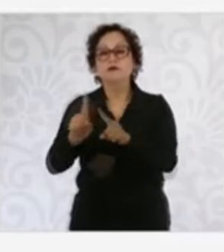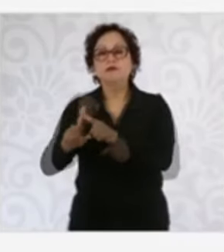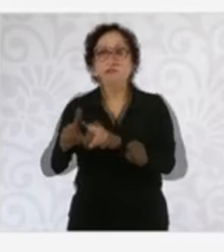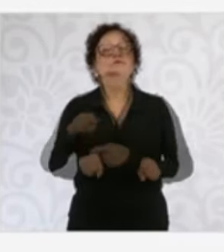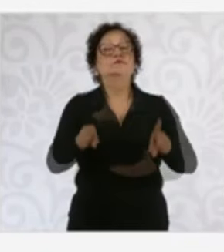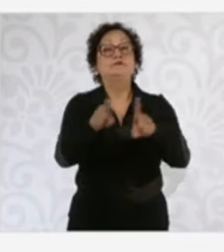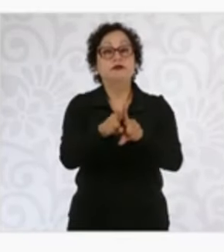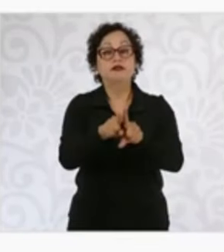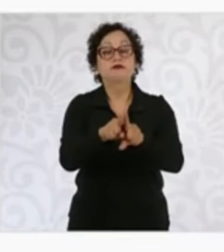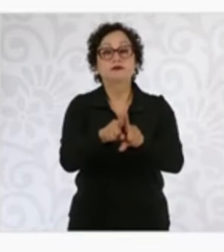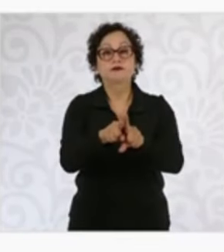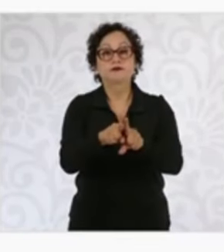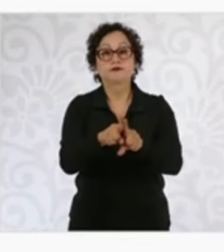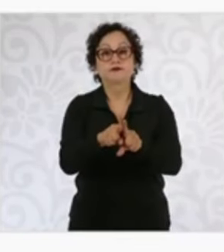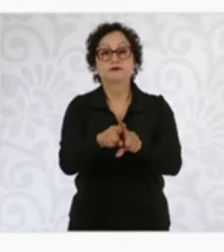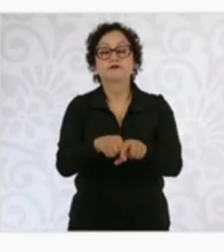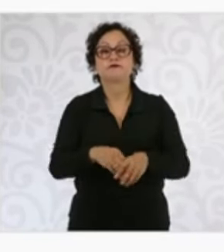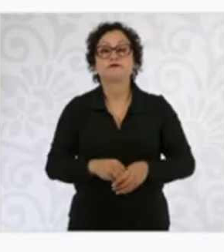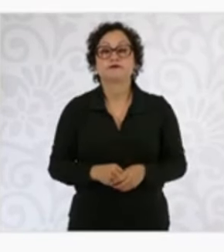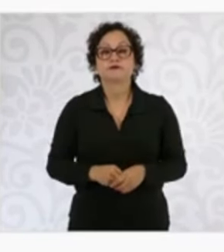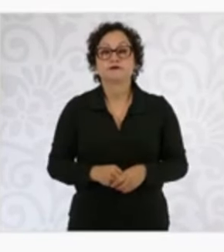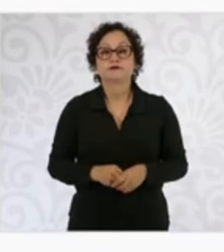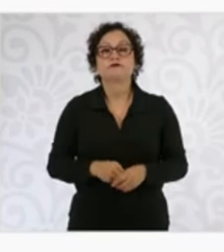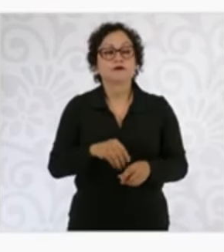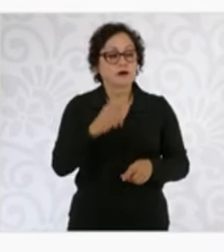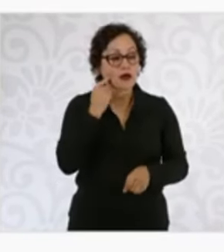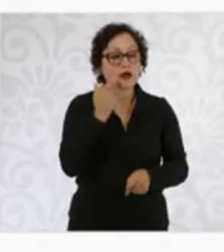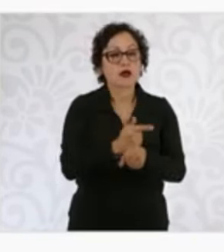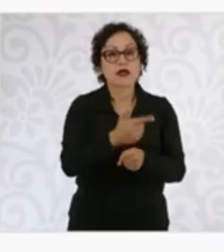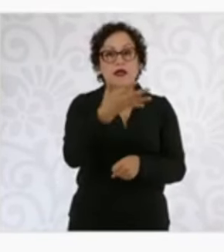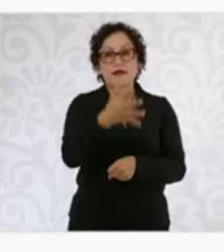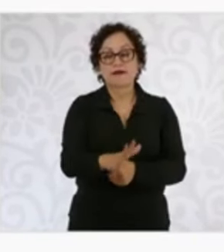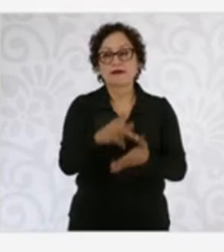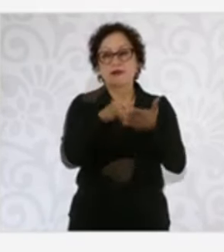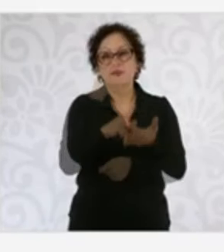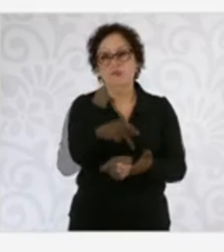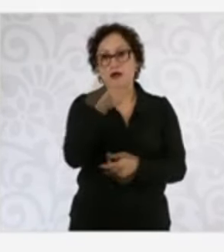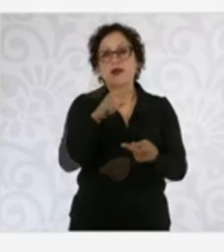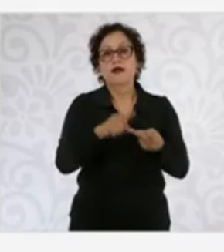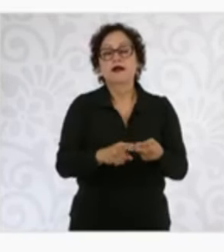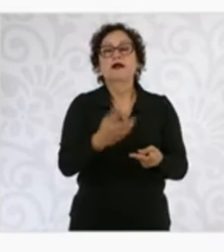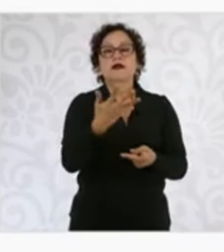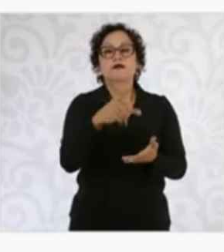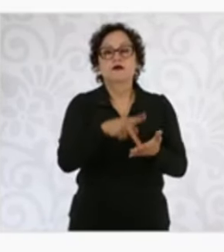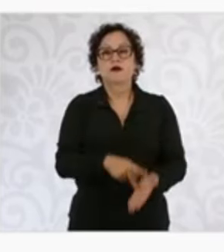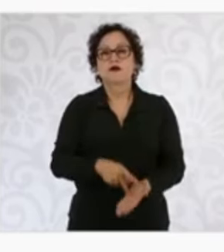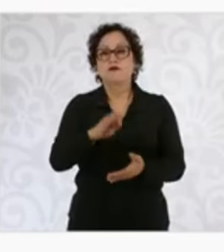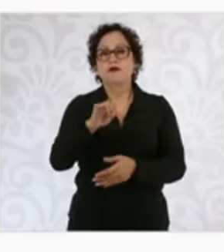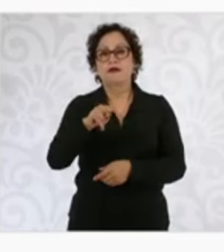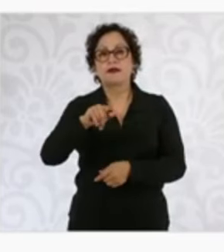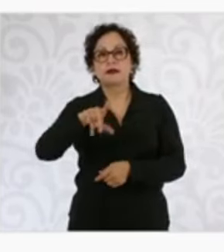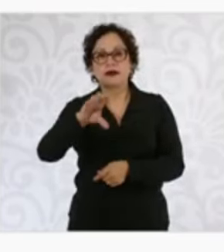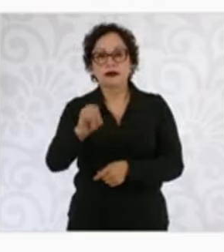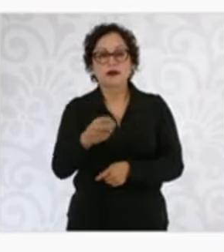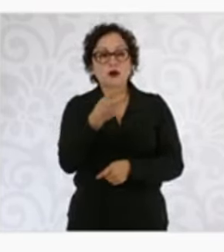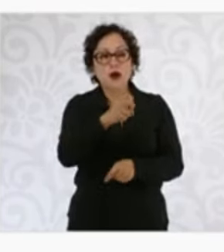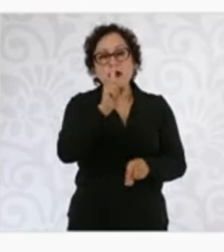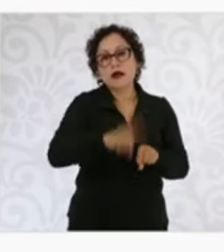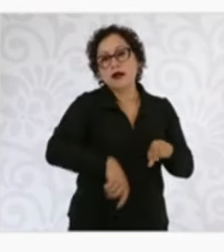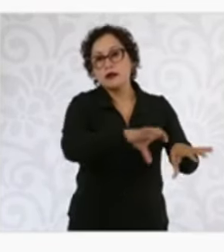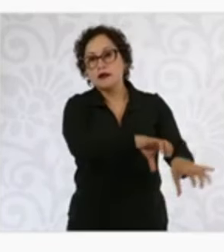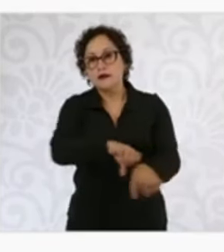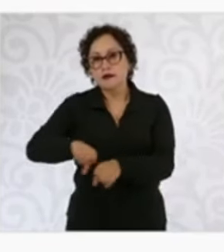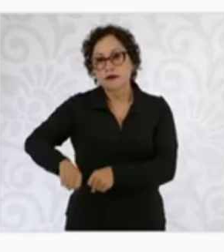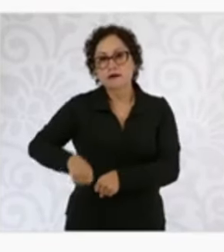condensadores. Se aseguraron 10 kilos de cocaína y 3.5 kilos de fentanilo. Con esto, se evitó la producción de diversas